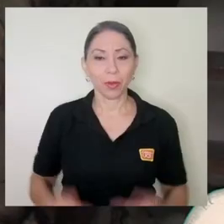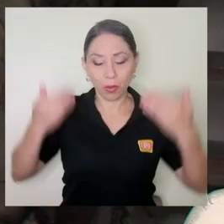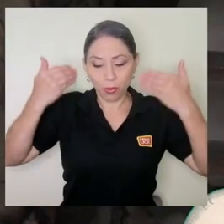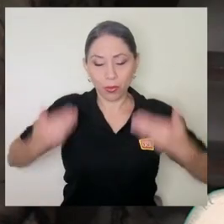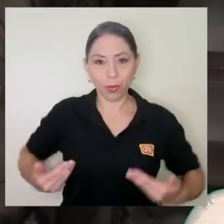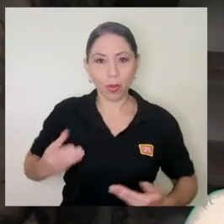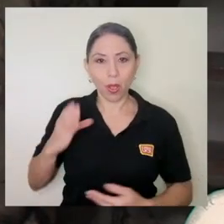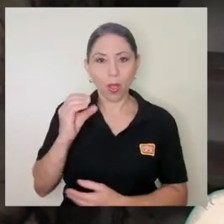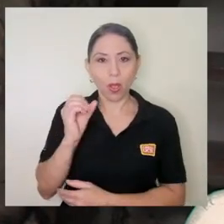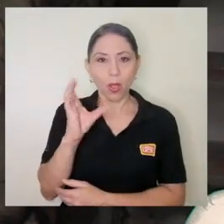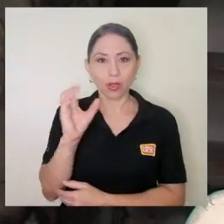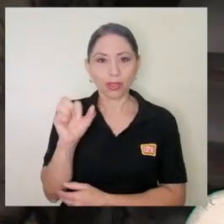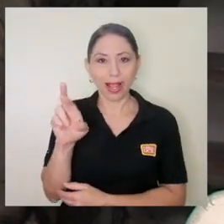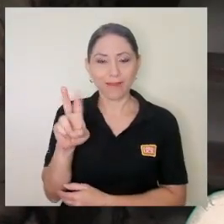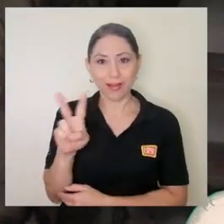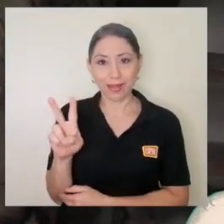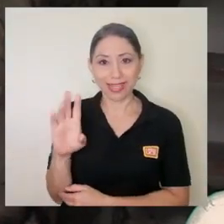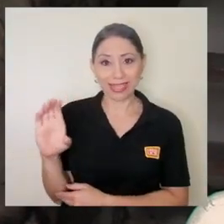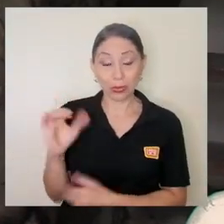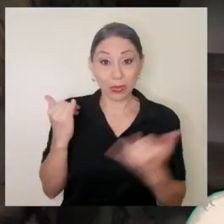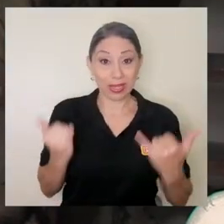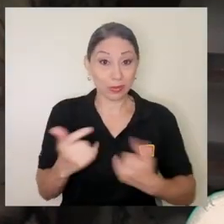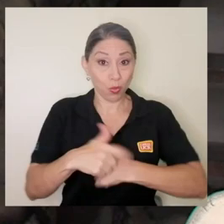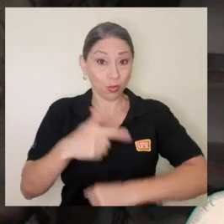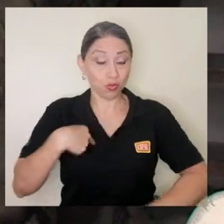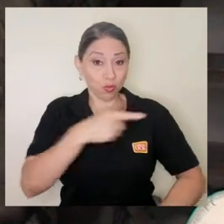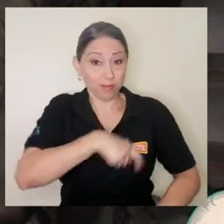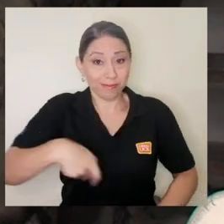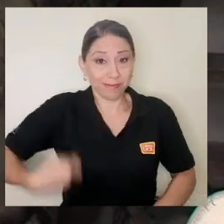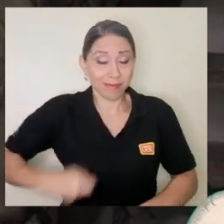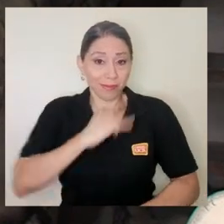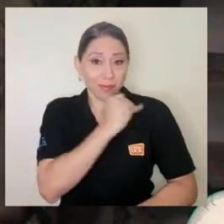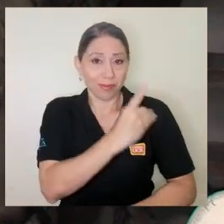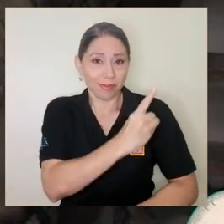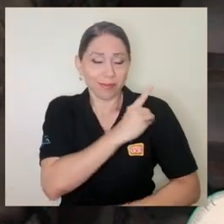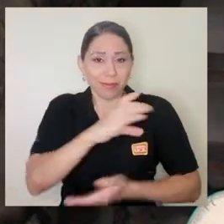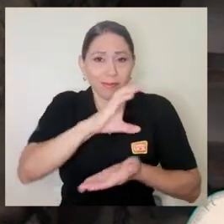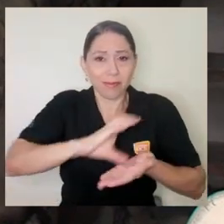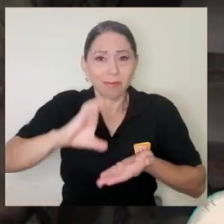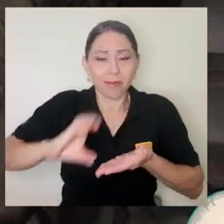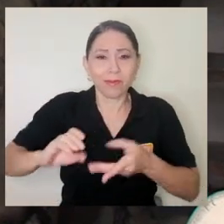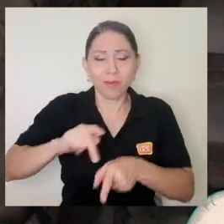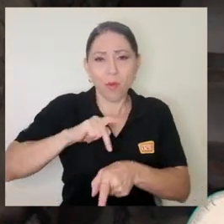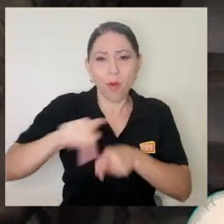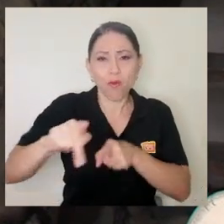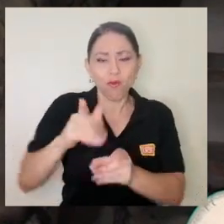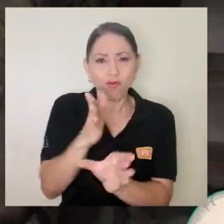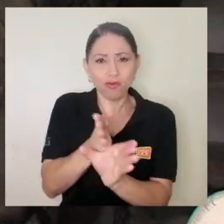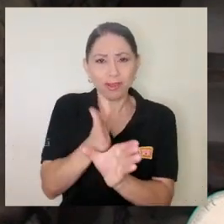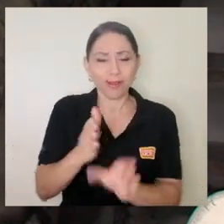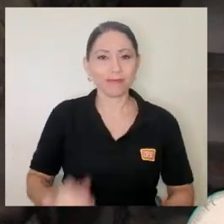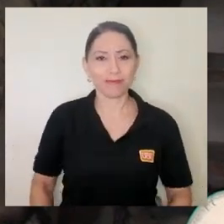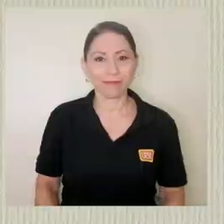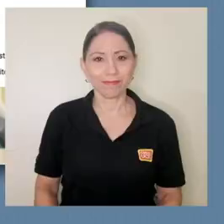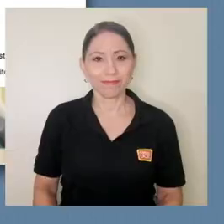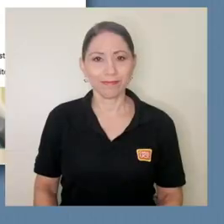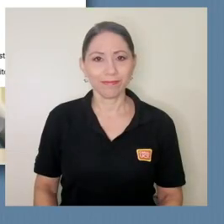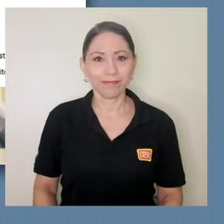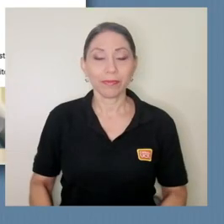Yo soy Óscar Valverde Cerros. En este momento soy el presidente de la Junta Directiva del Colegio de Profesionales en Psicología.